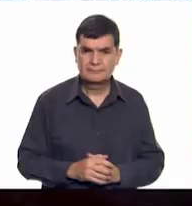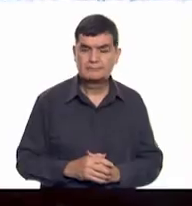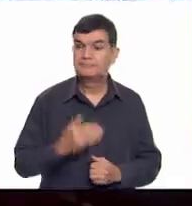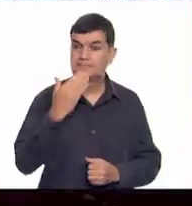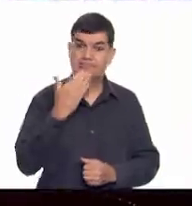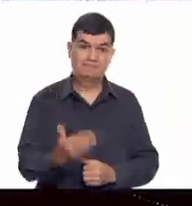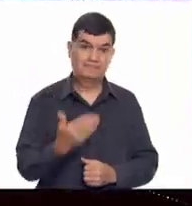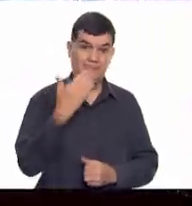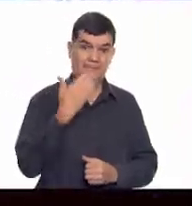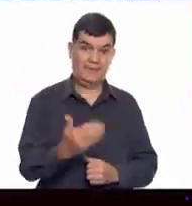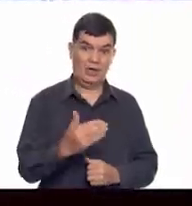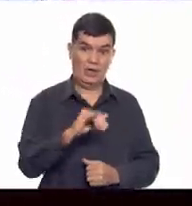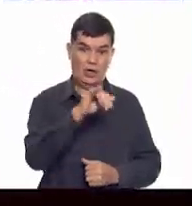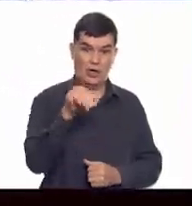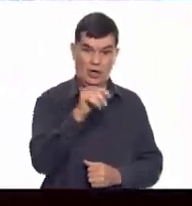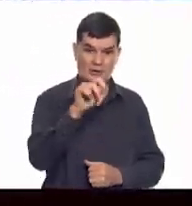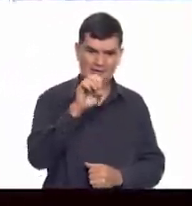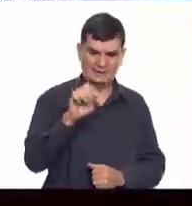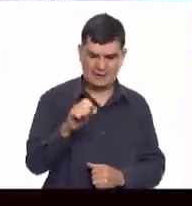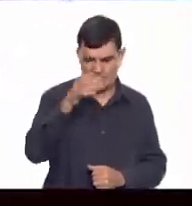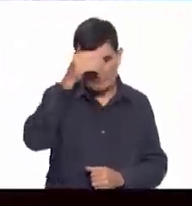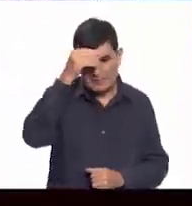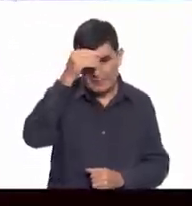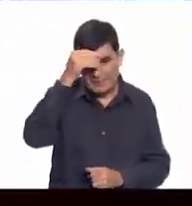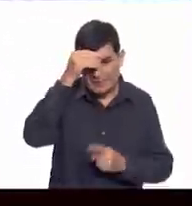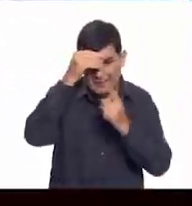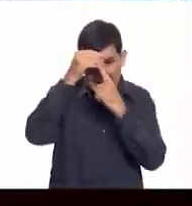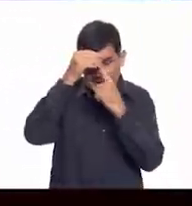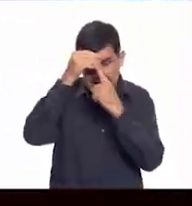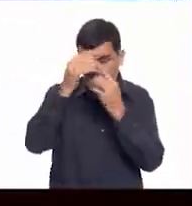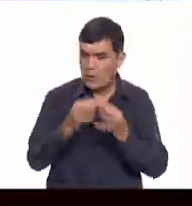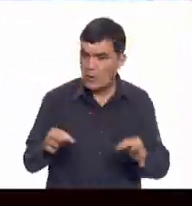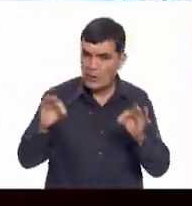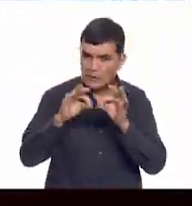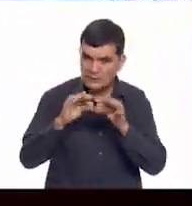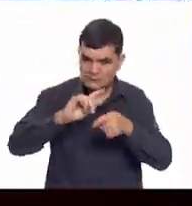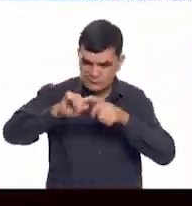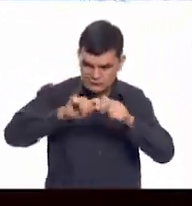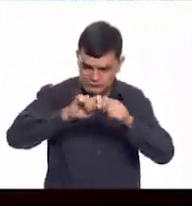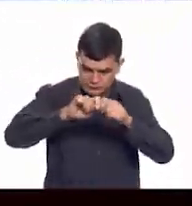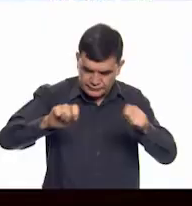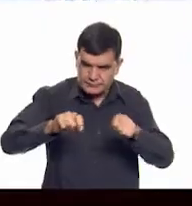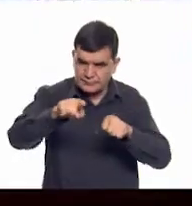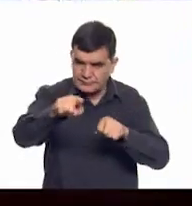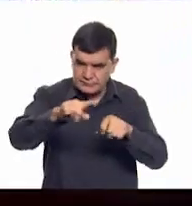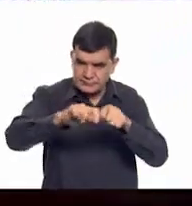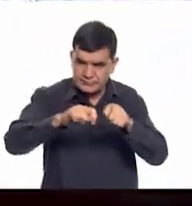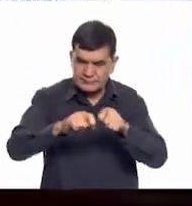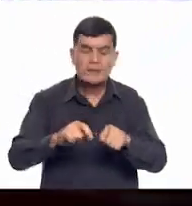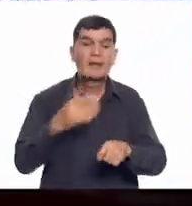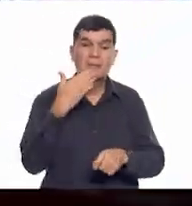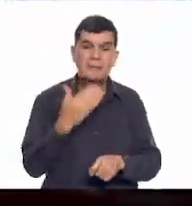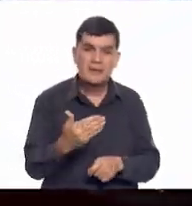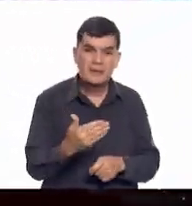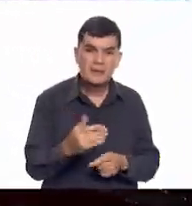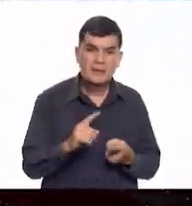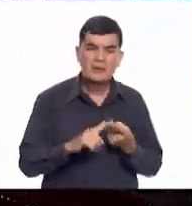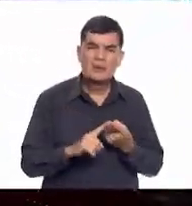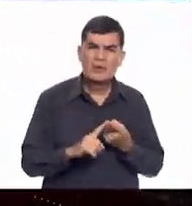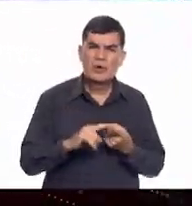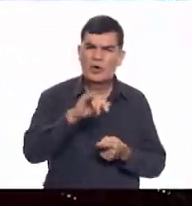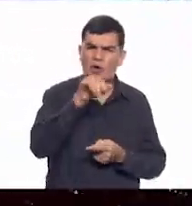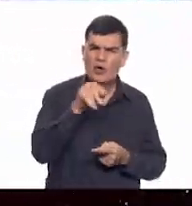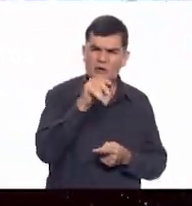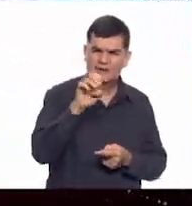¡Muy bien, José! Aprender es una meta muy importante. Haz un nudo ahí. ¡Eso es! A ver, y